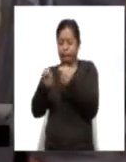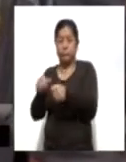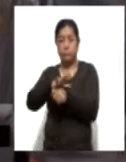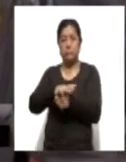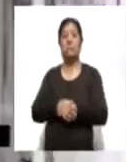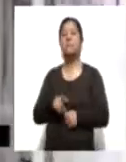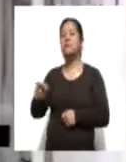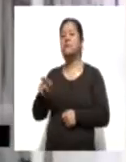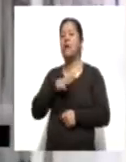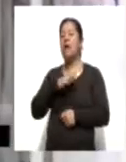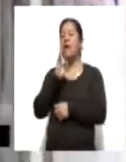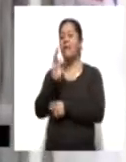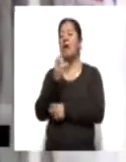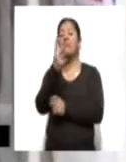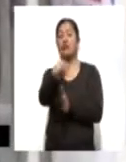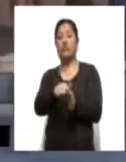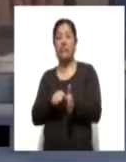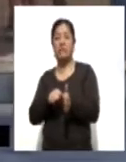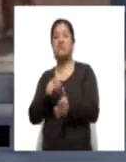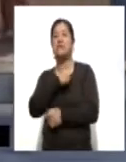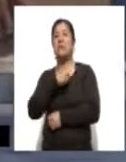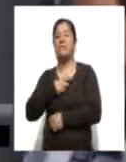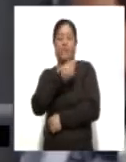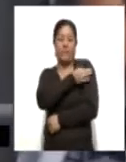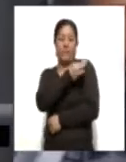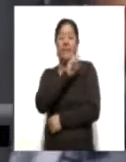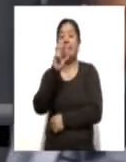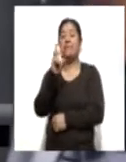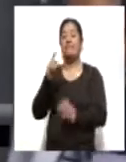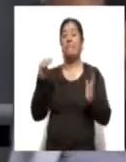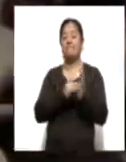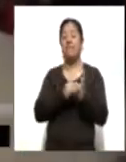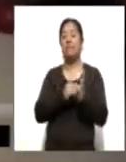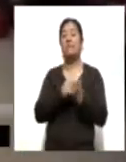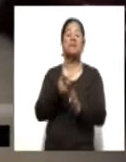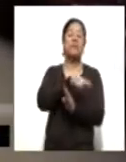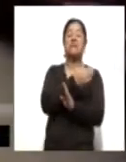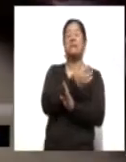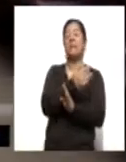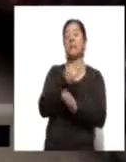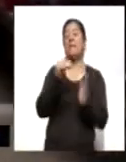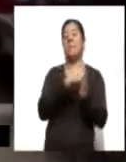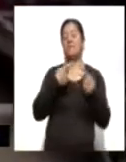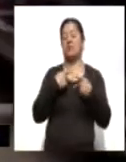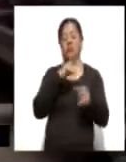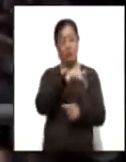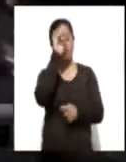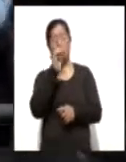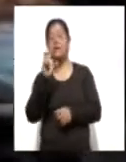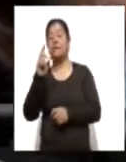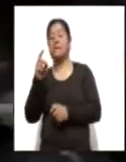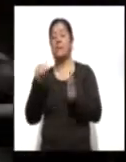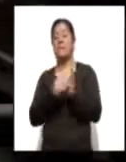S debe aplicar en dos meses las dosis de vacunas a 30.000 de los 50.000 habitantes de Serrana, una ciudad a 300